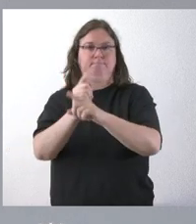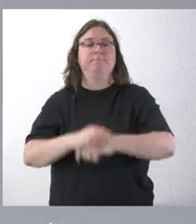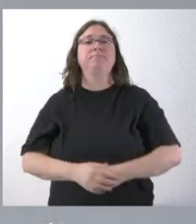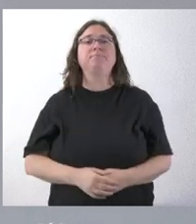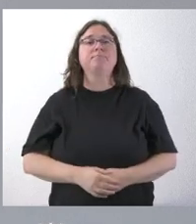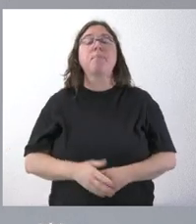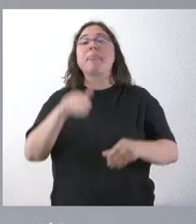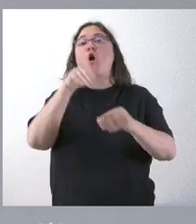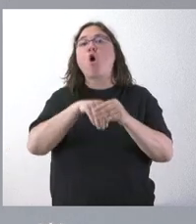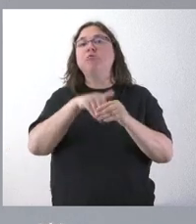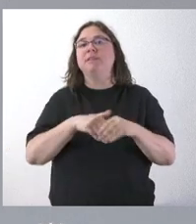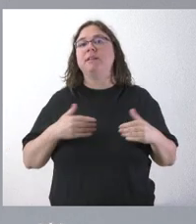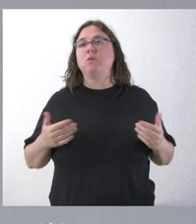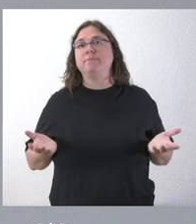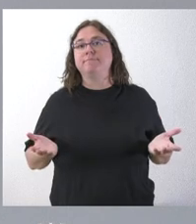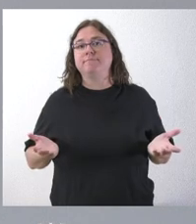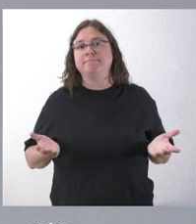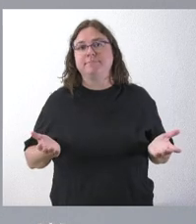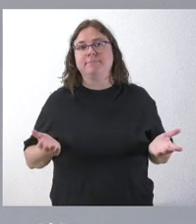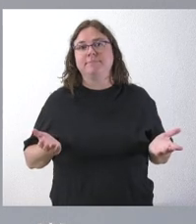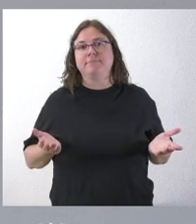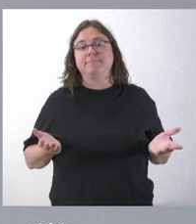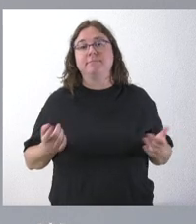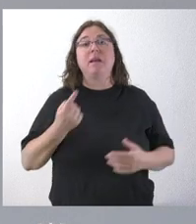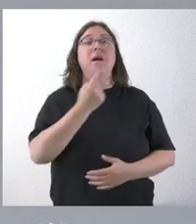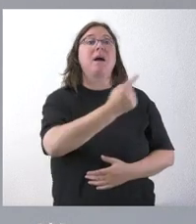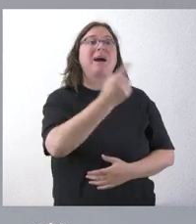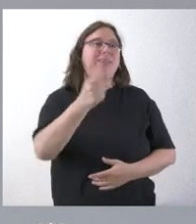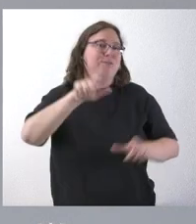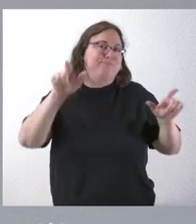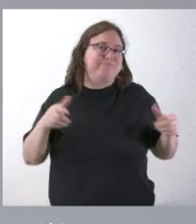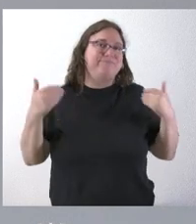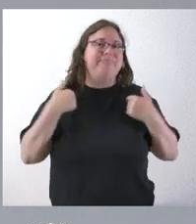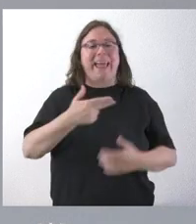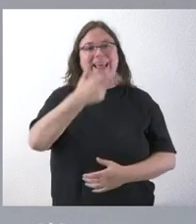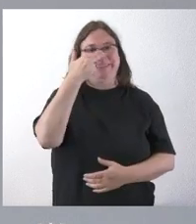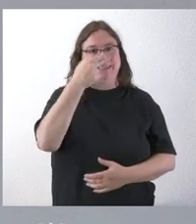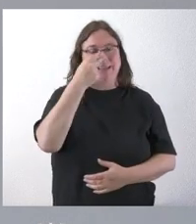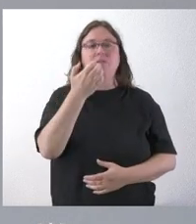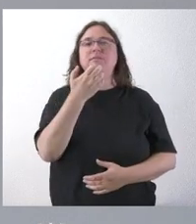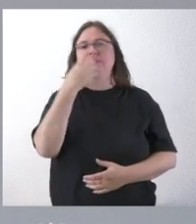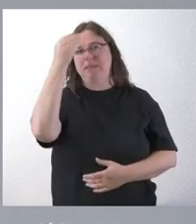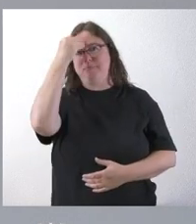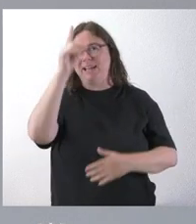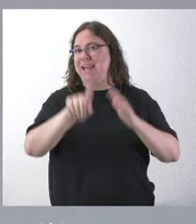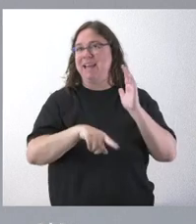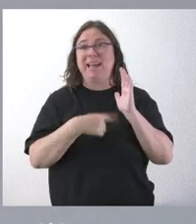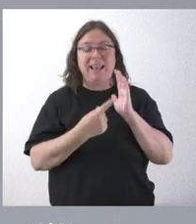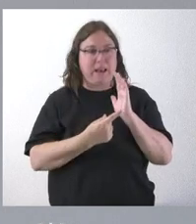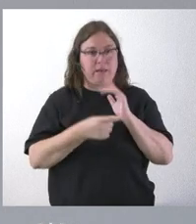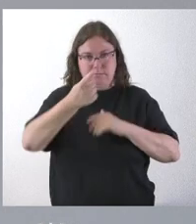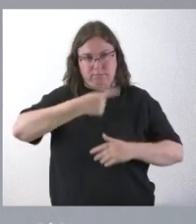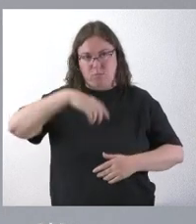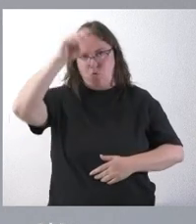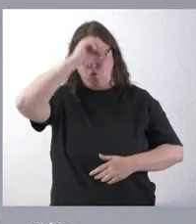su contenido, lógicamente, cada uno de los interesados que considere que esta ley, que así lo consideramos desde el Gobierno